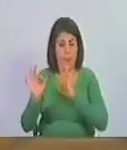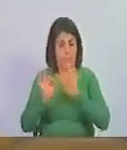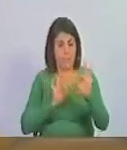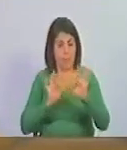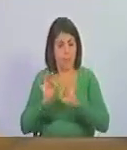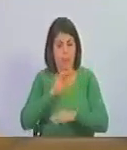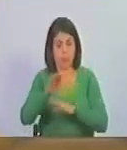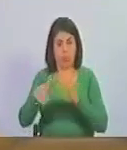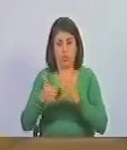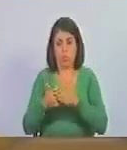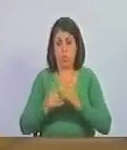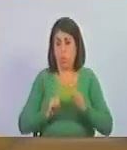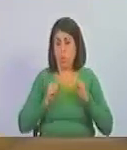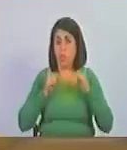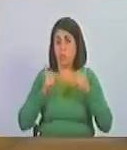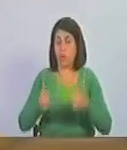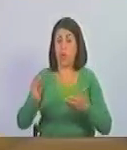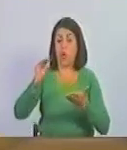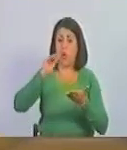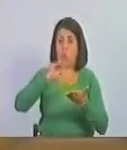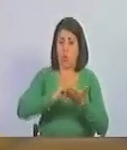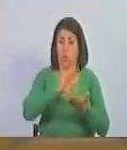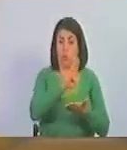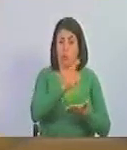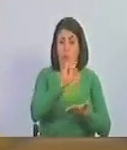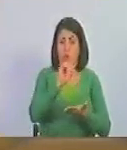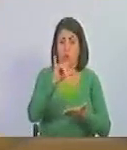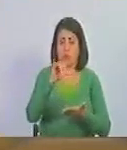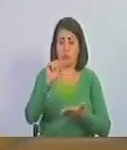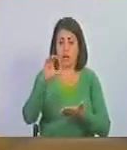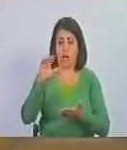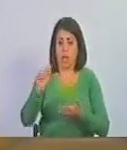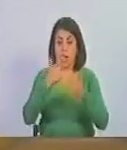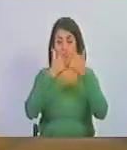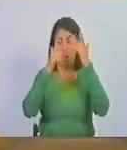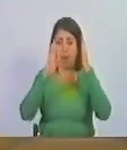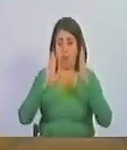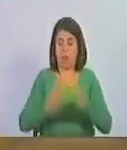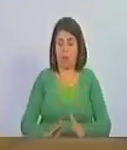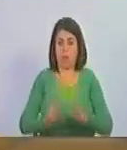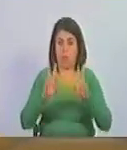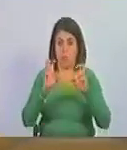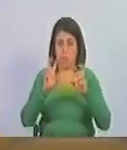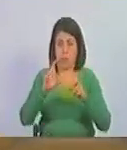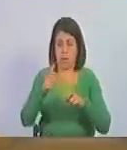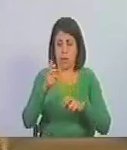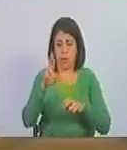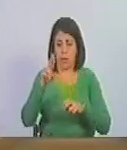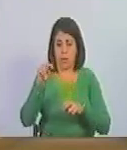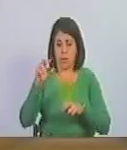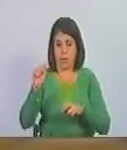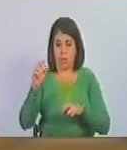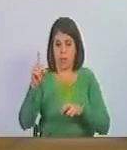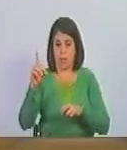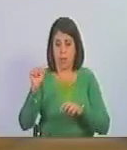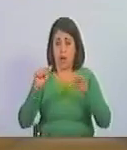con la que prendió Boyacá libertó la nueva granada hoy Colombia